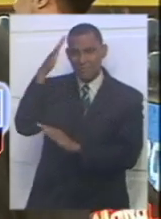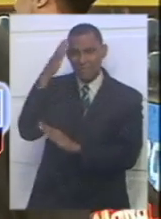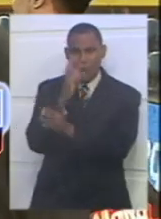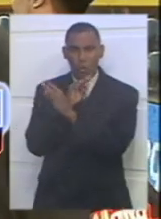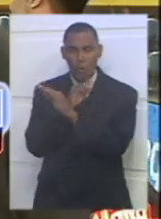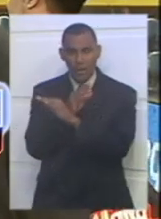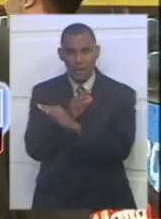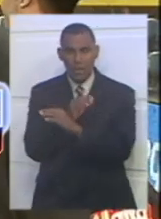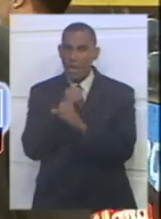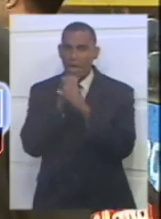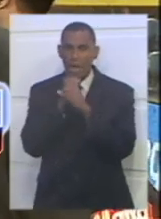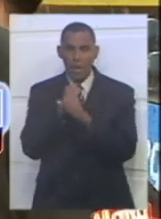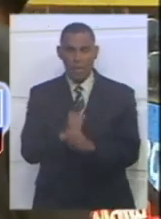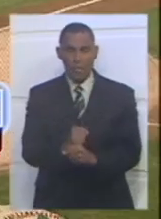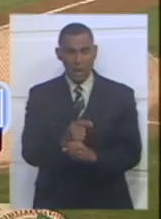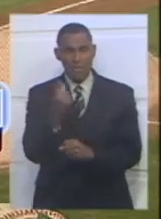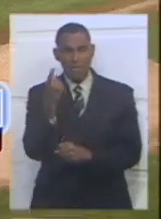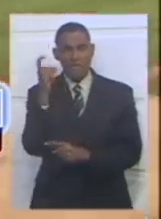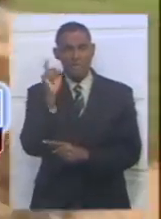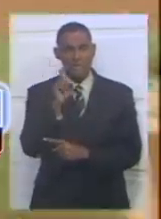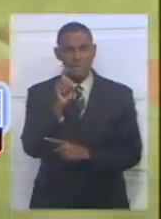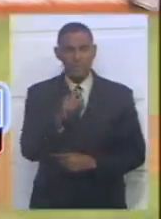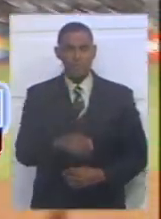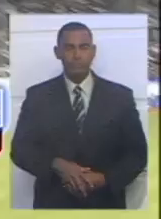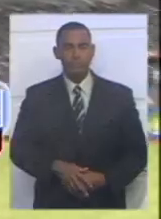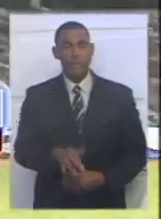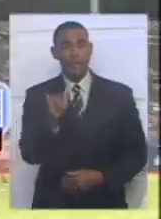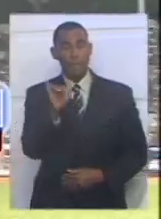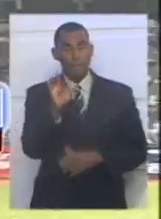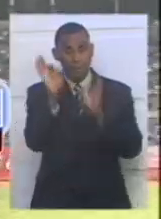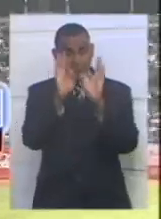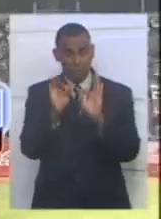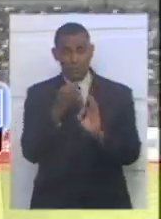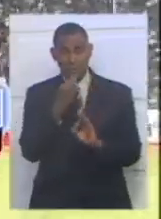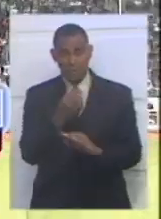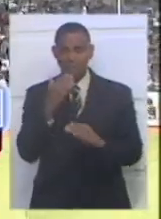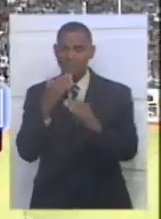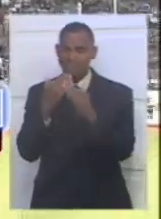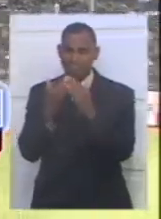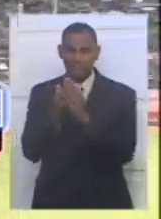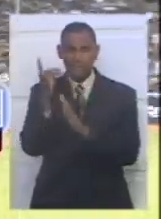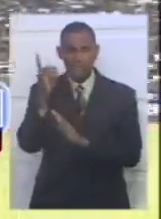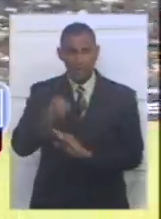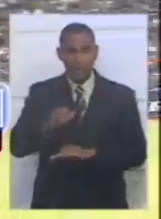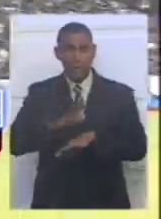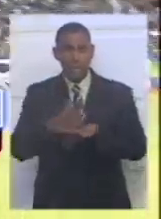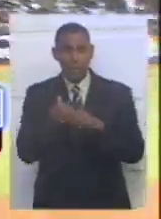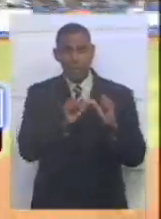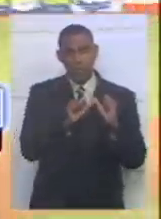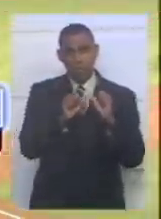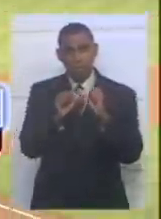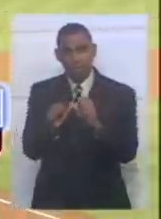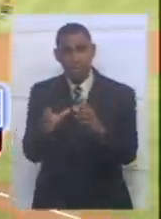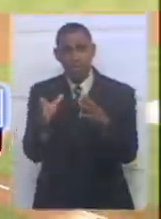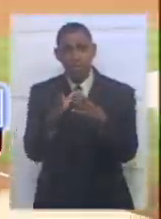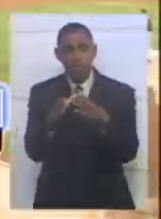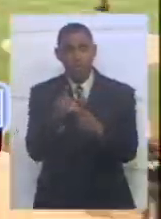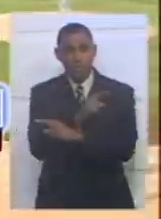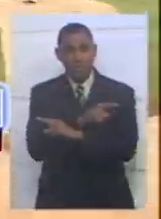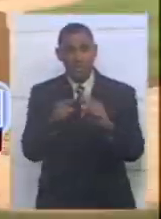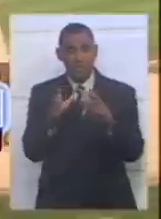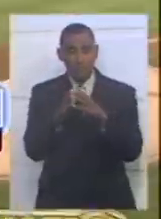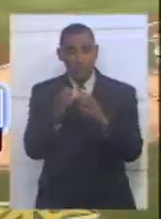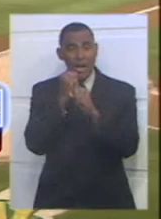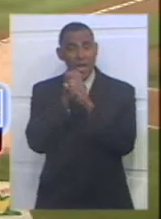cuando él me necesite. De igual forma, señaló sentirse agradecido por haber pertenecido tanto a Magallanes como a Caracas